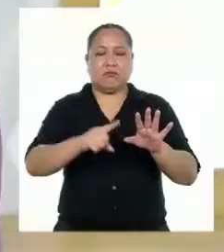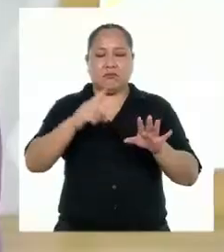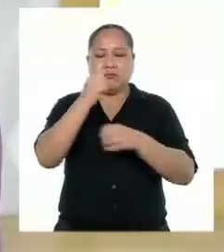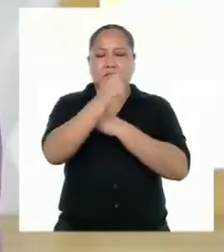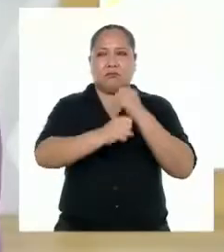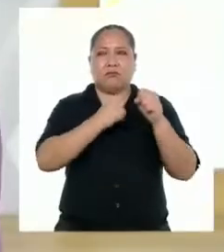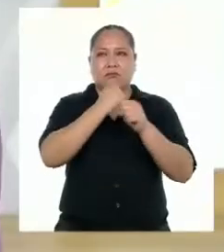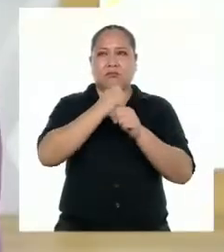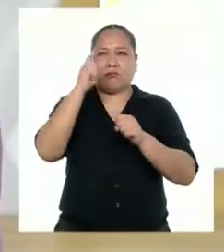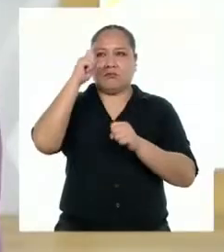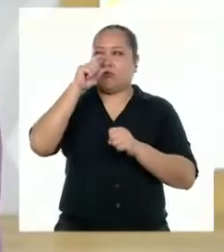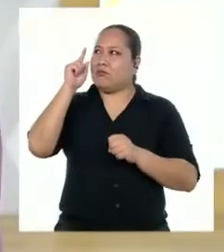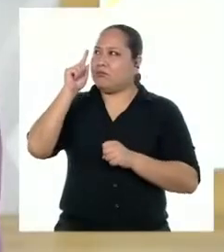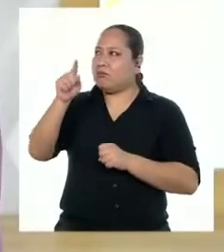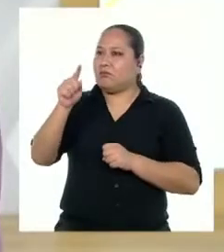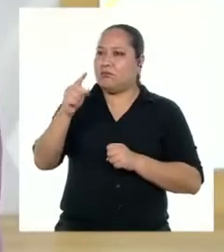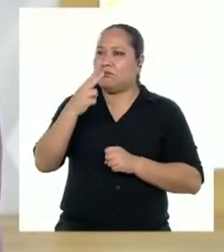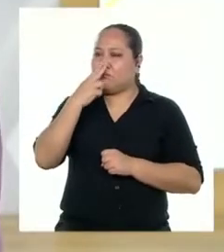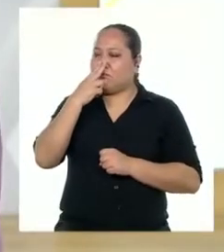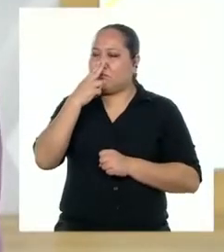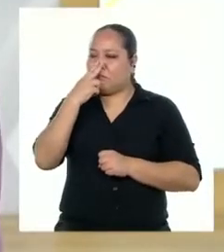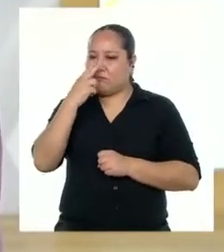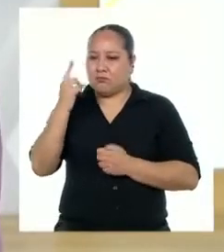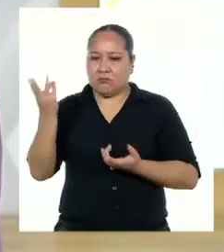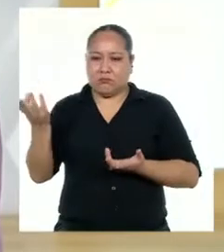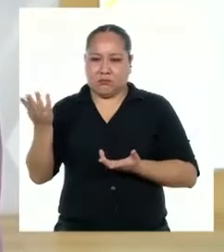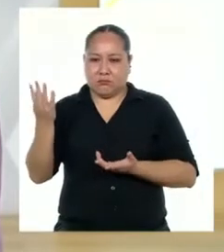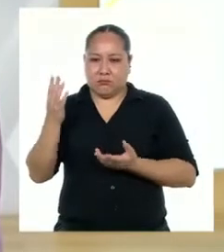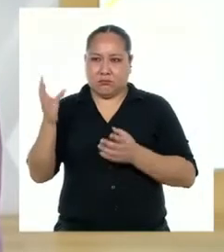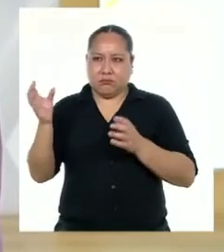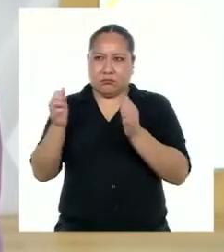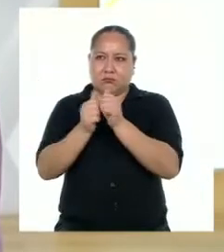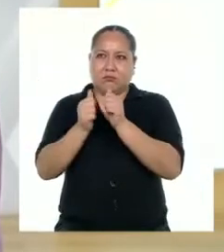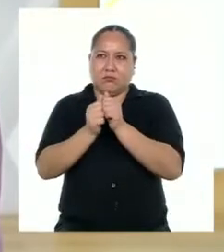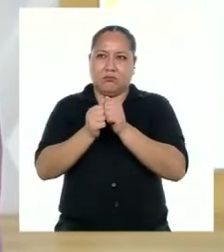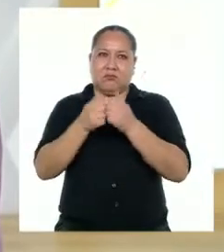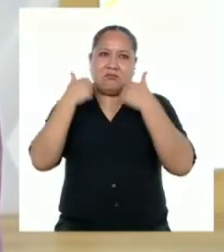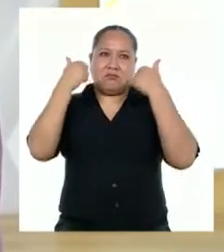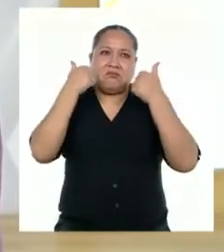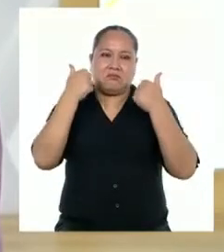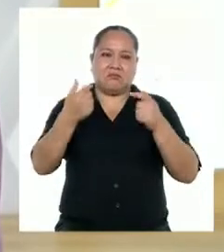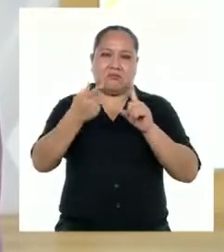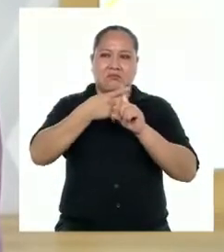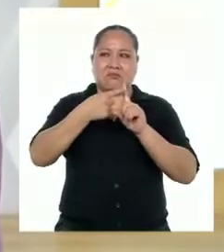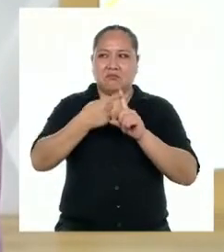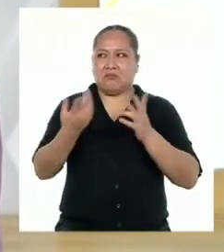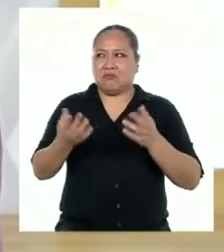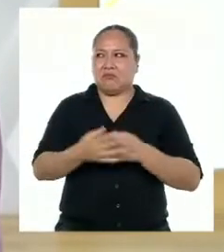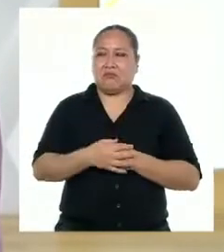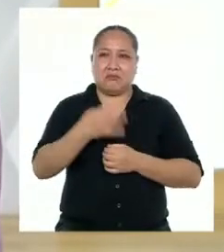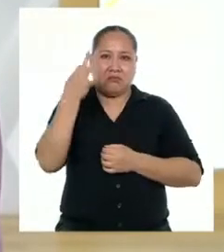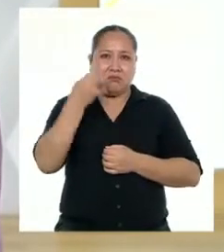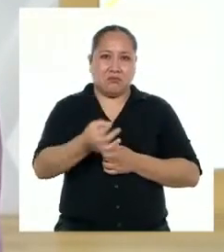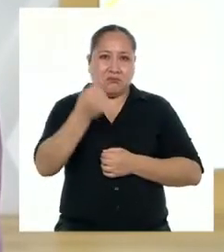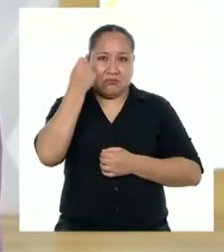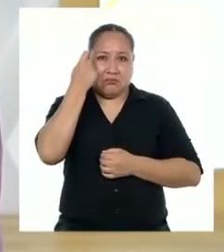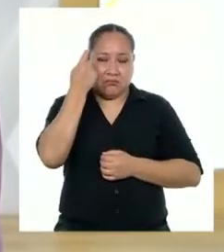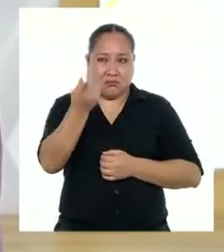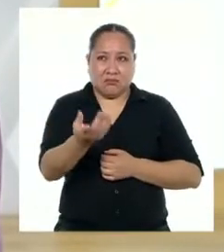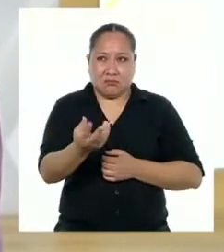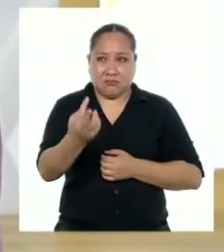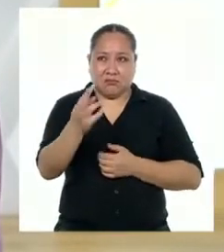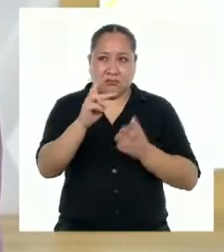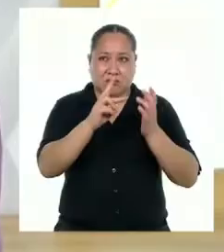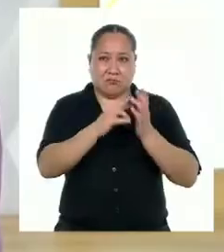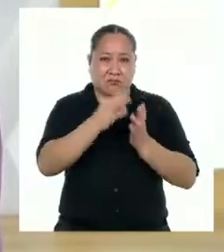Pero si tú y Tos y Wantan Kenobi siempre andan de buen ánimo y positivos, ¿realmente entienden lo que es